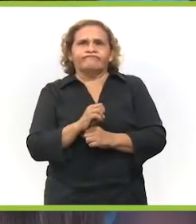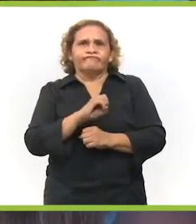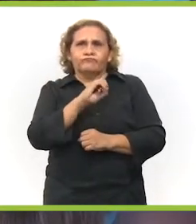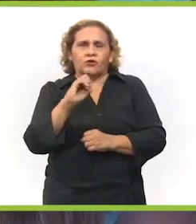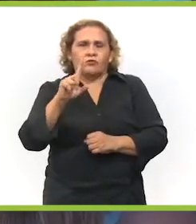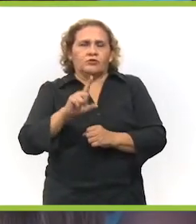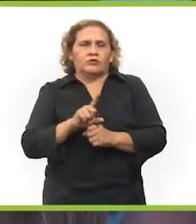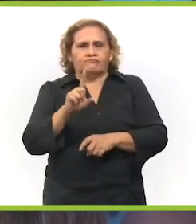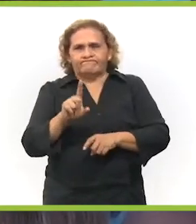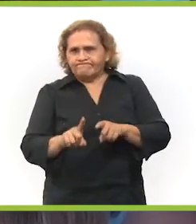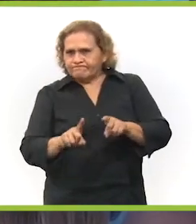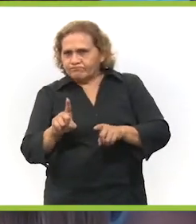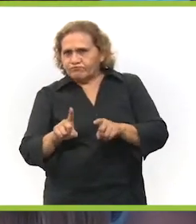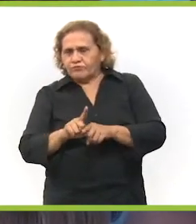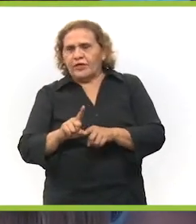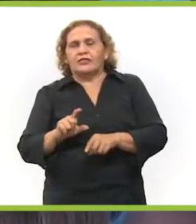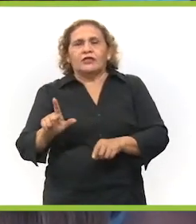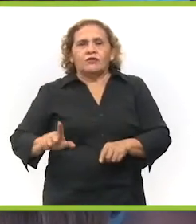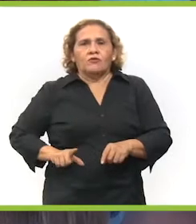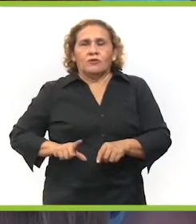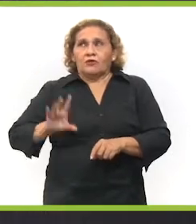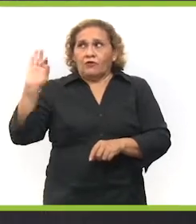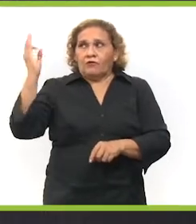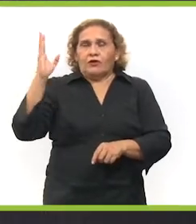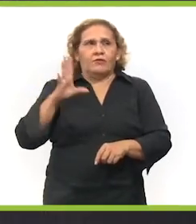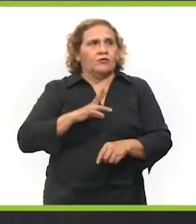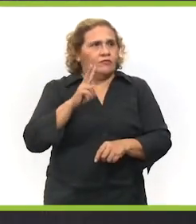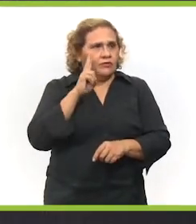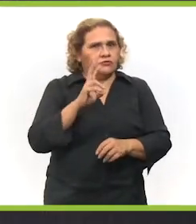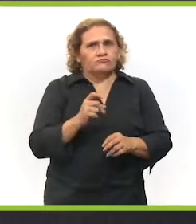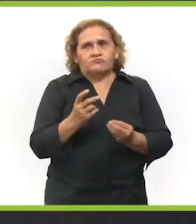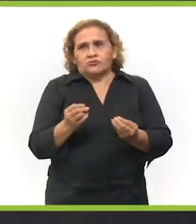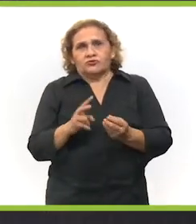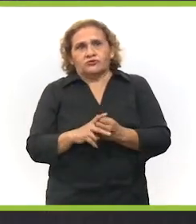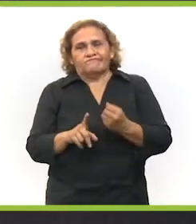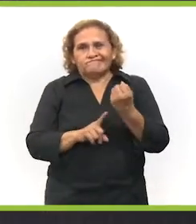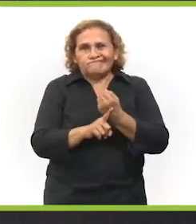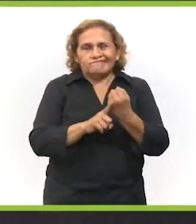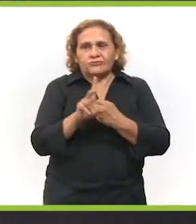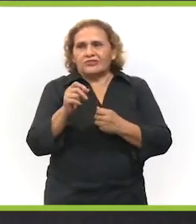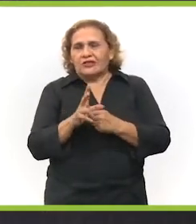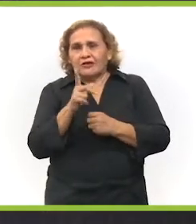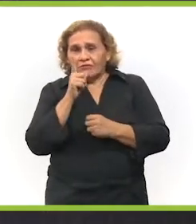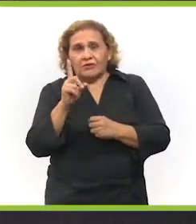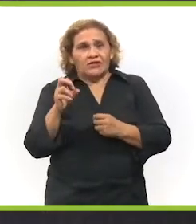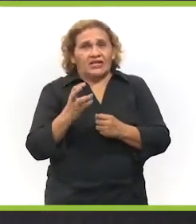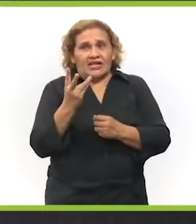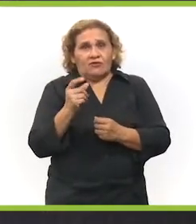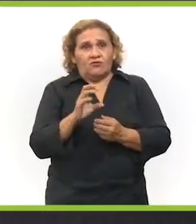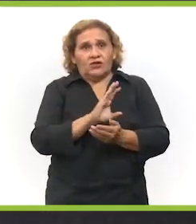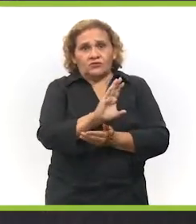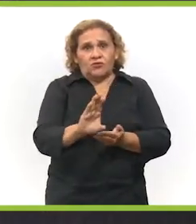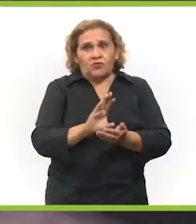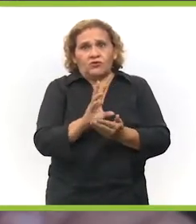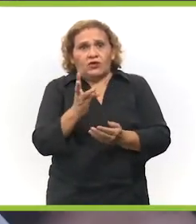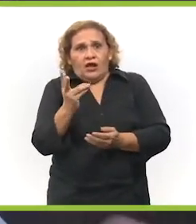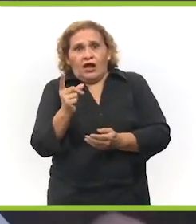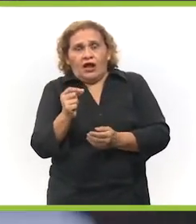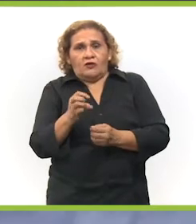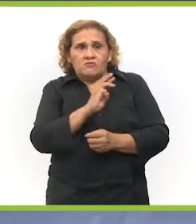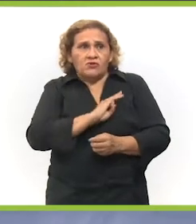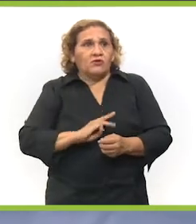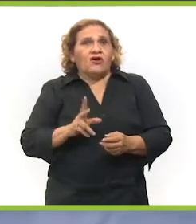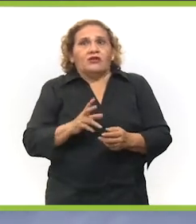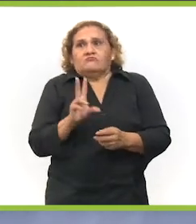Electricidad, pues es un organismo que depende del gobierno federal. Nosotros hemos estado viendo muchas interrupciones en los servicios, de repente nos reportan en